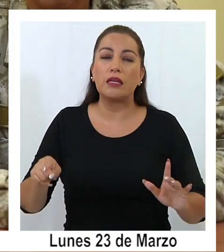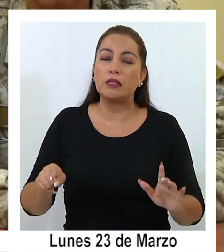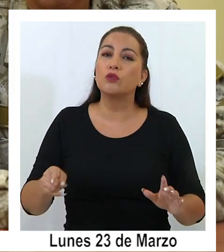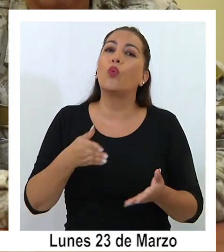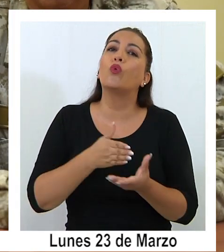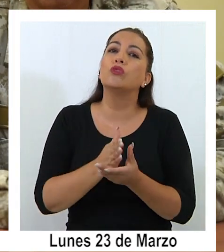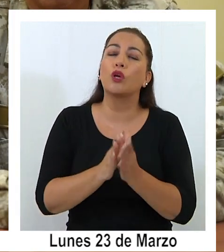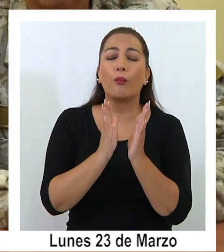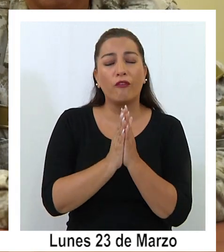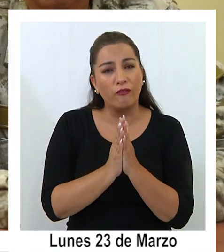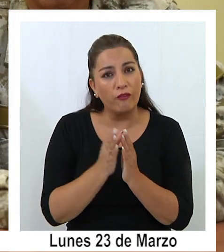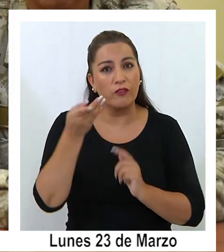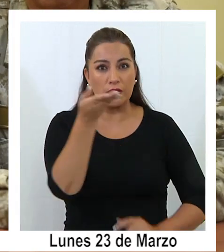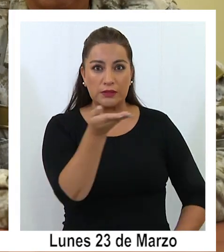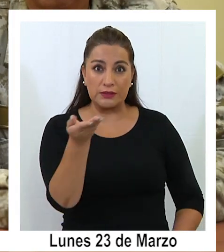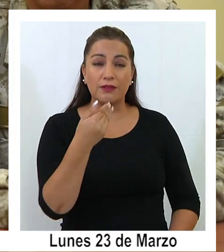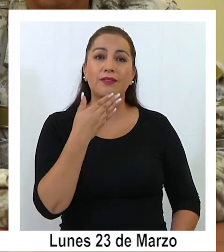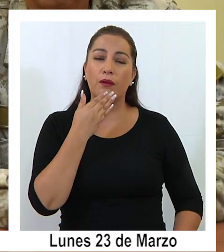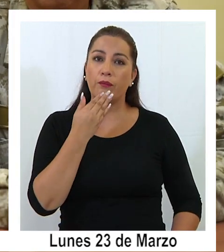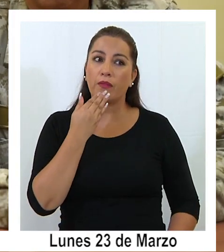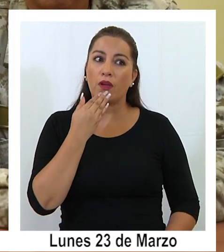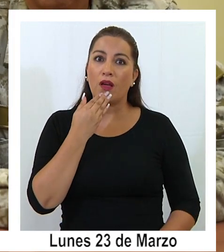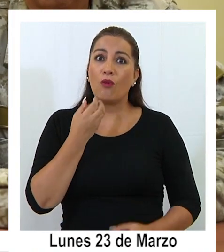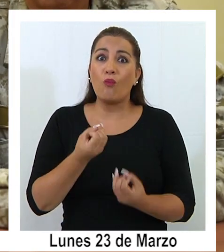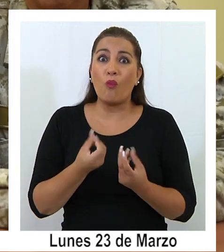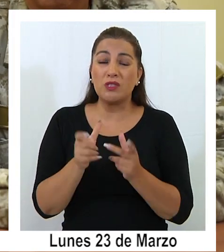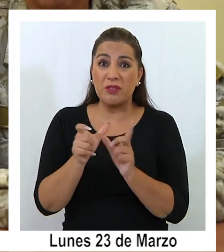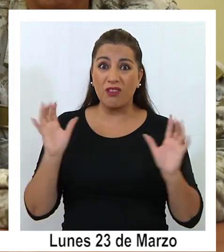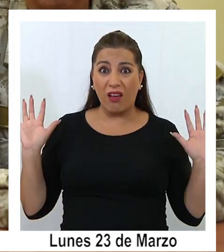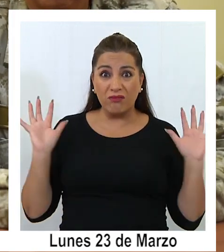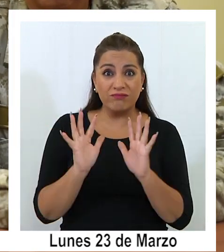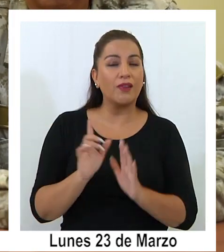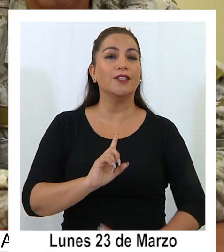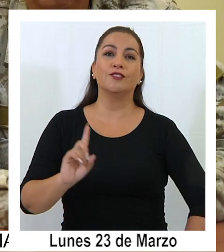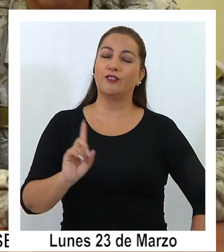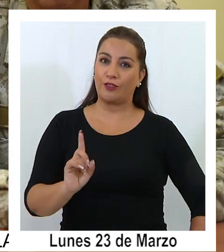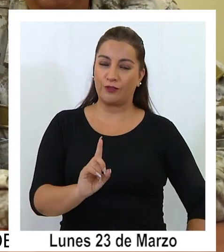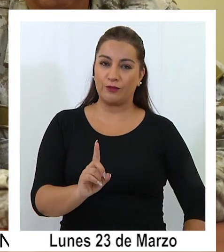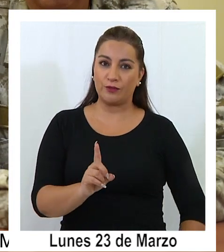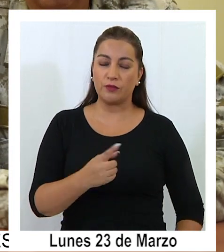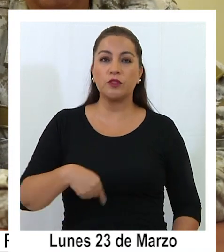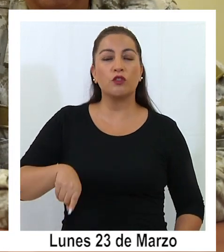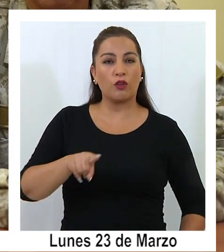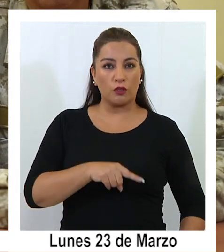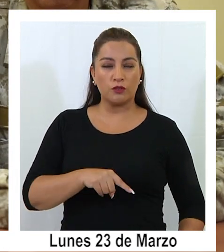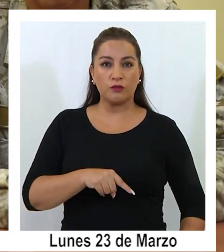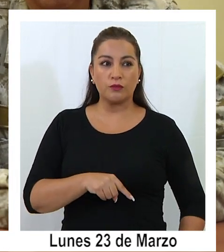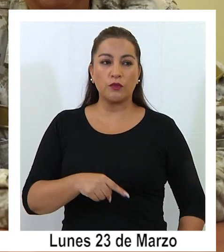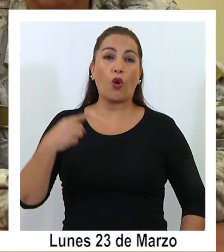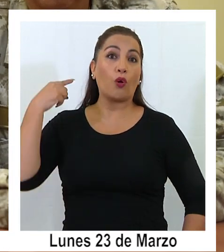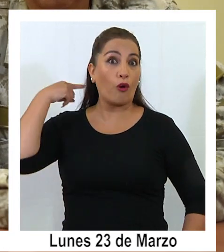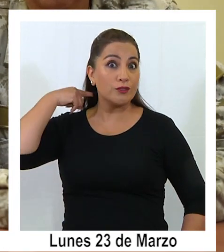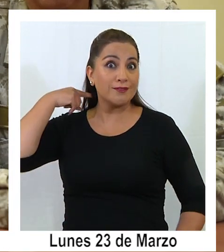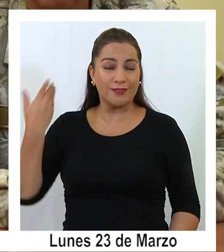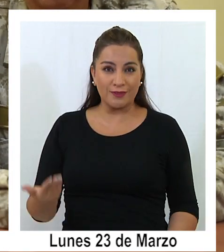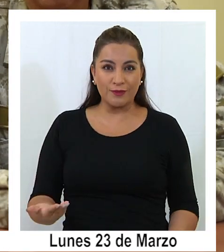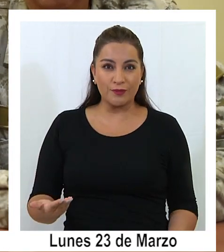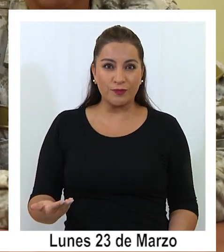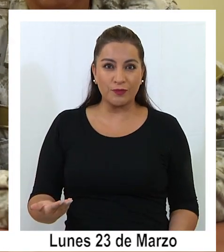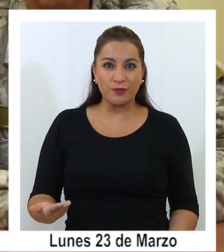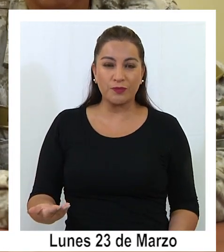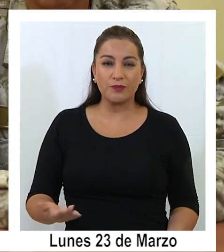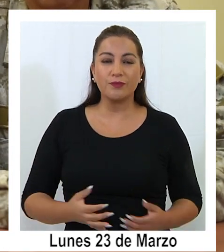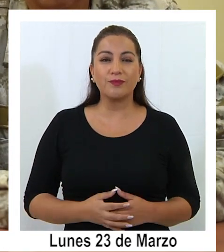recomendación que les pedimos porque también tenemos que evitar la aglomeración y tenemos que ser uno eficientemente